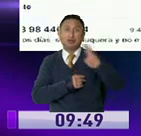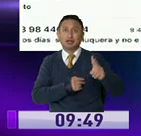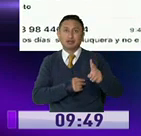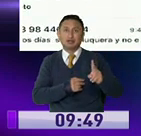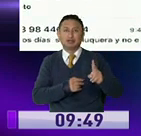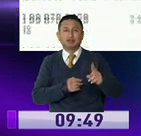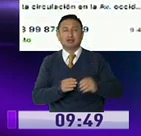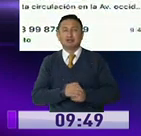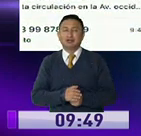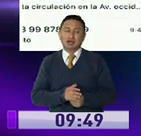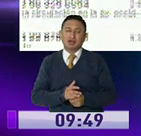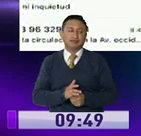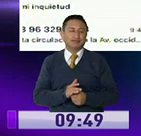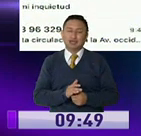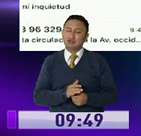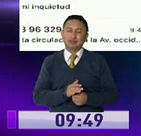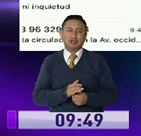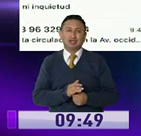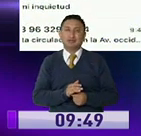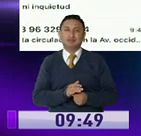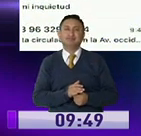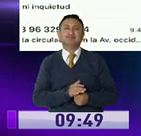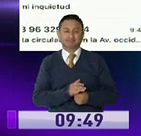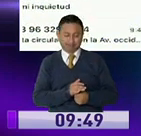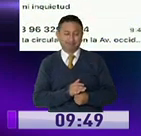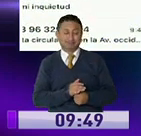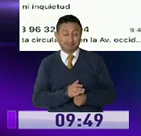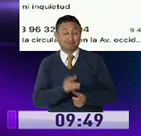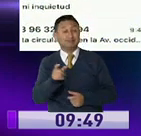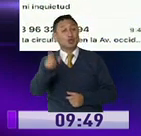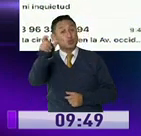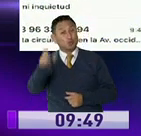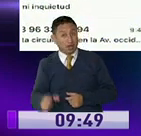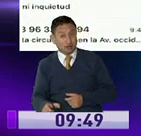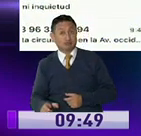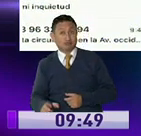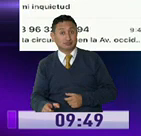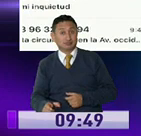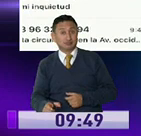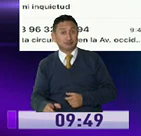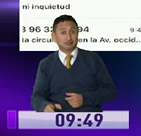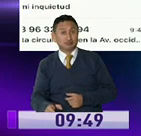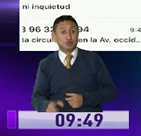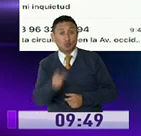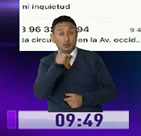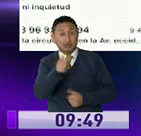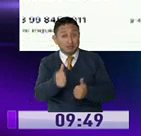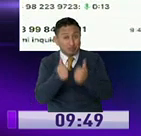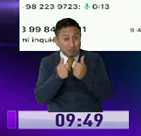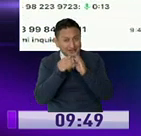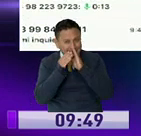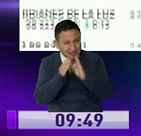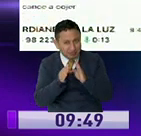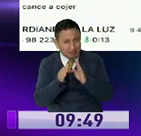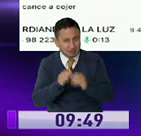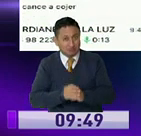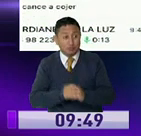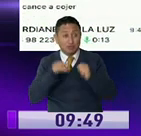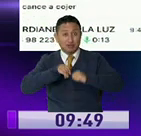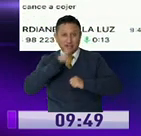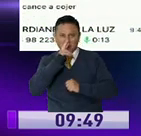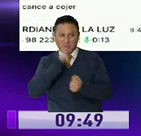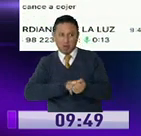cierto, no seamos, por Dios. A ver, somos seres humanos, ojalá nunca le pase nada, es la verdad. No seamos